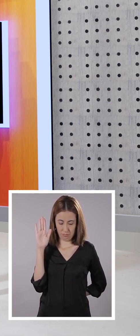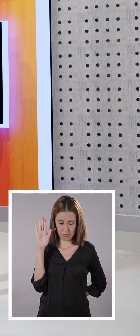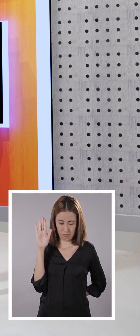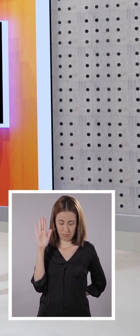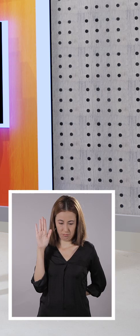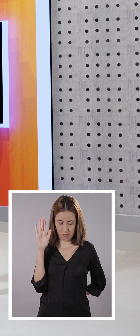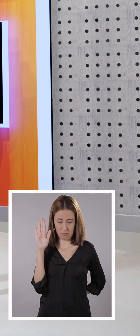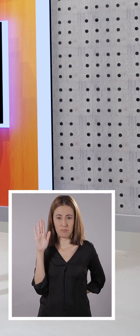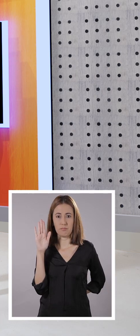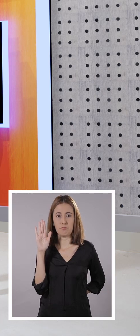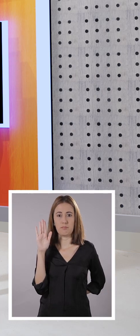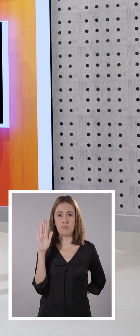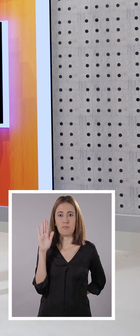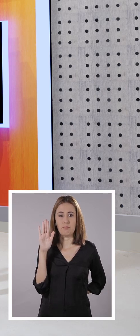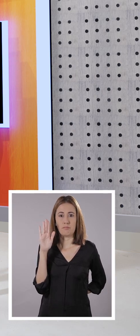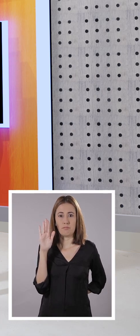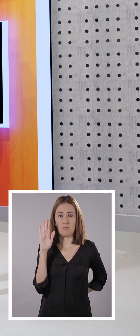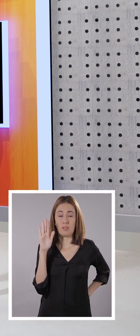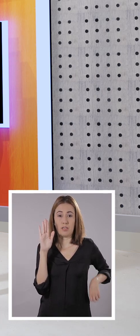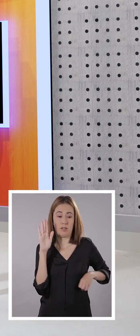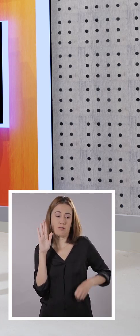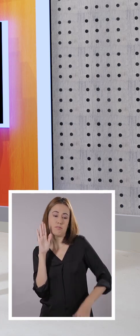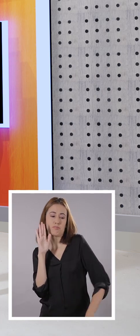Estira la pierna izquierda.